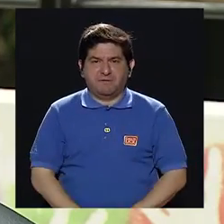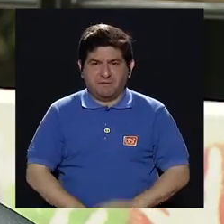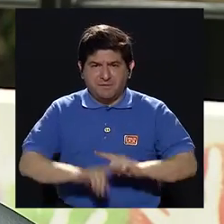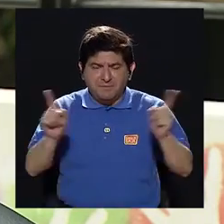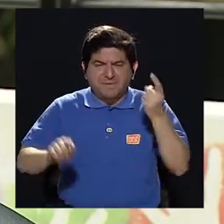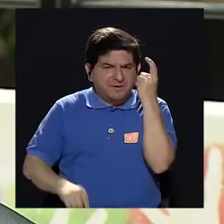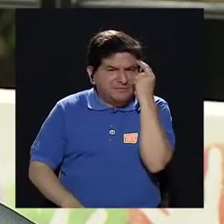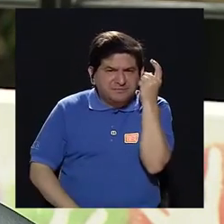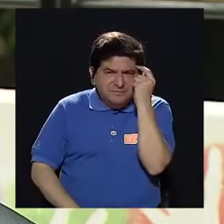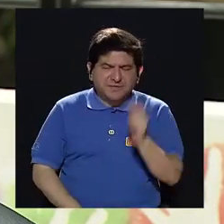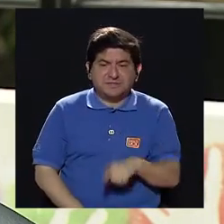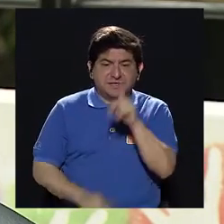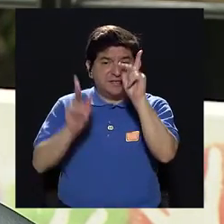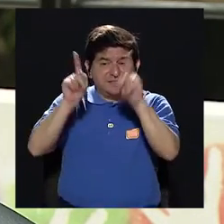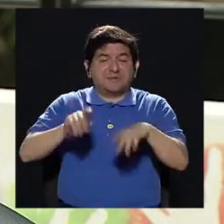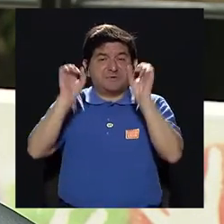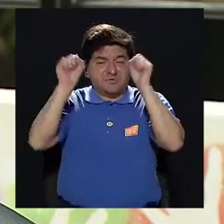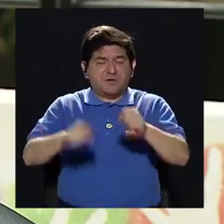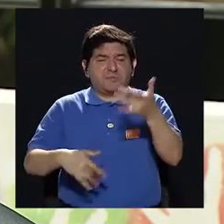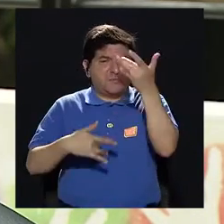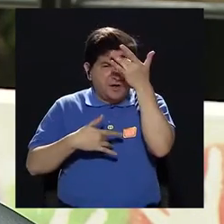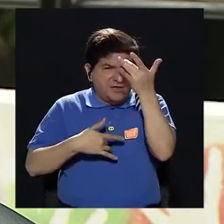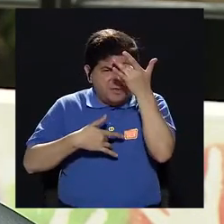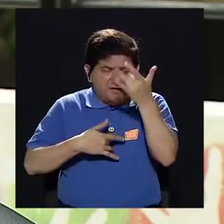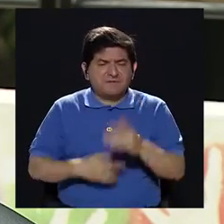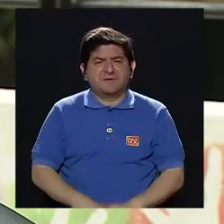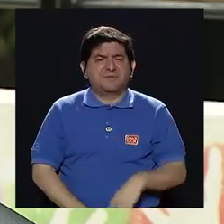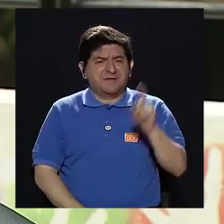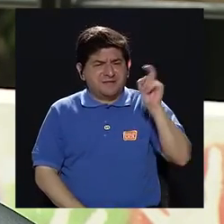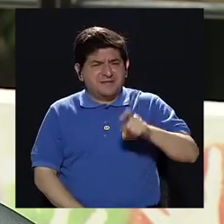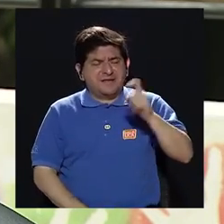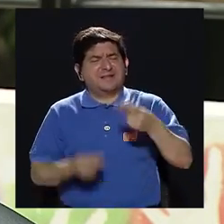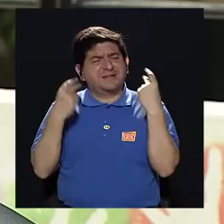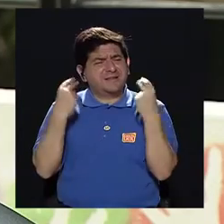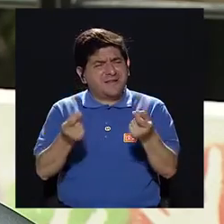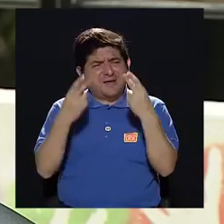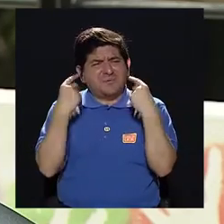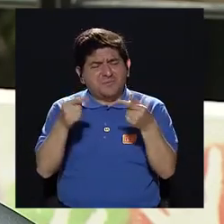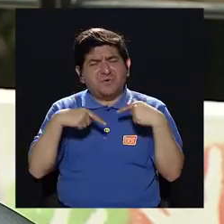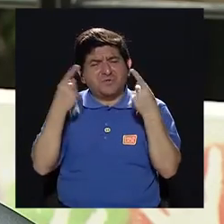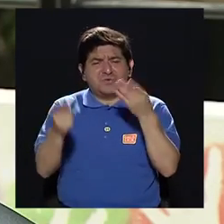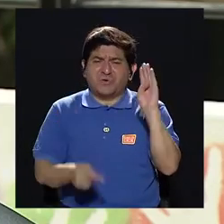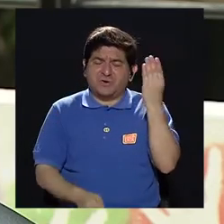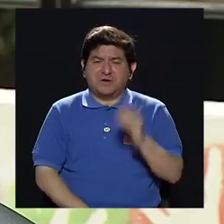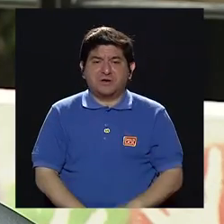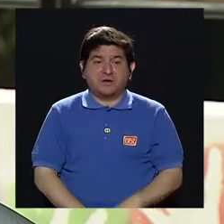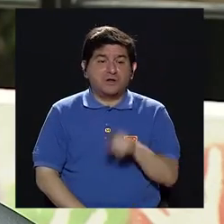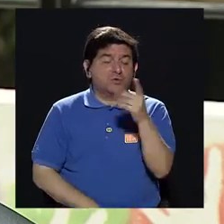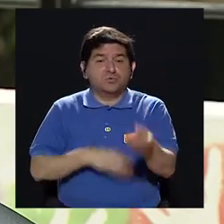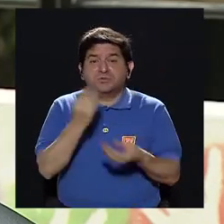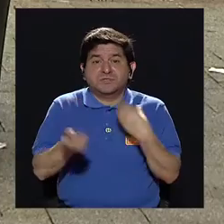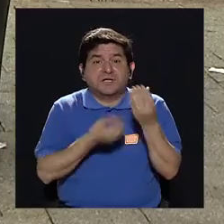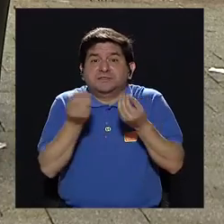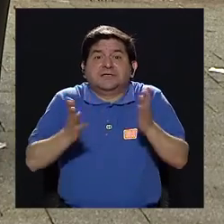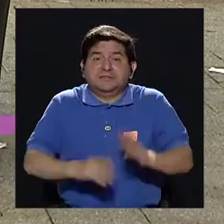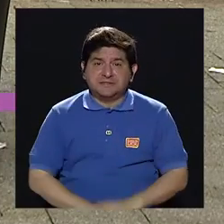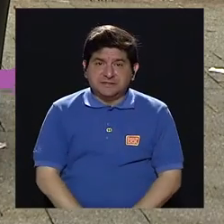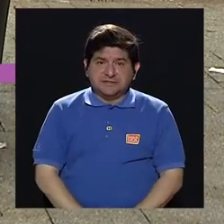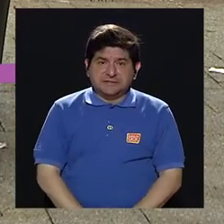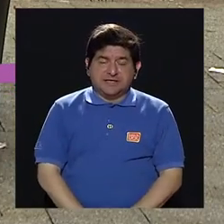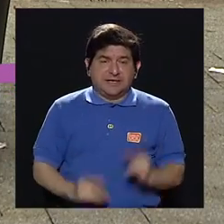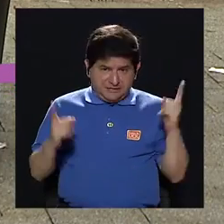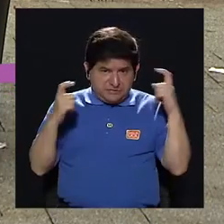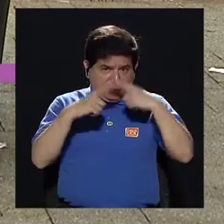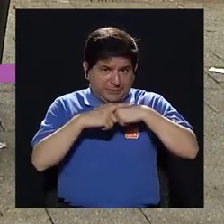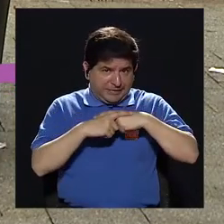pero es pensar, esta persona puede padecer una enfermedad y necesita con urgencia el baño. ¿Y cómo hacen ustedes? Porque, Andy, pues